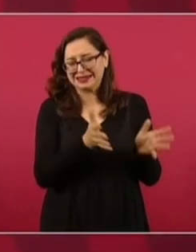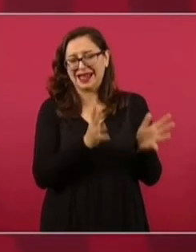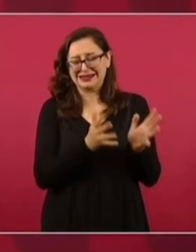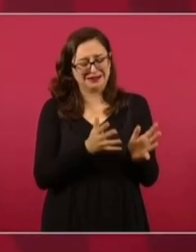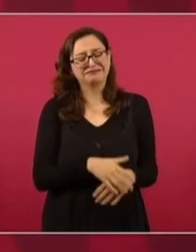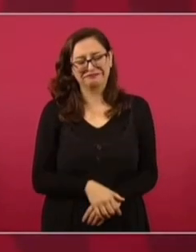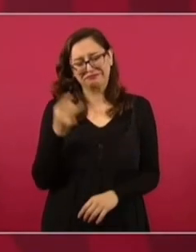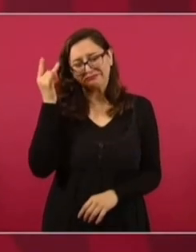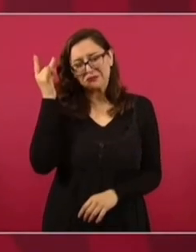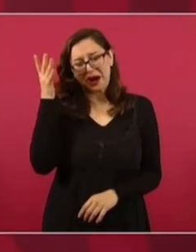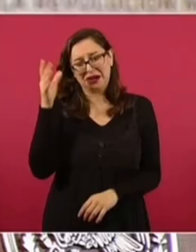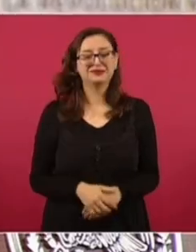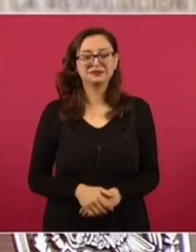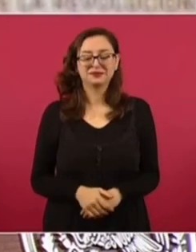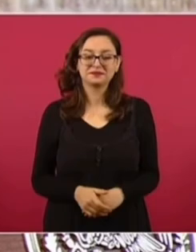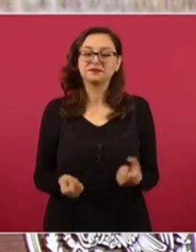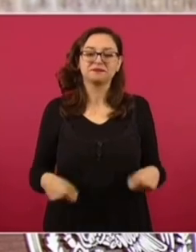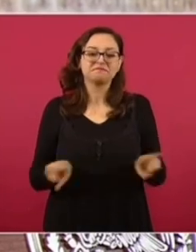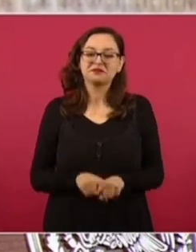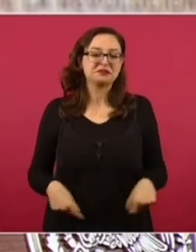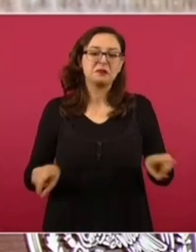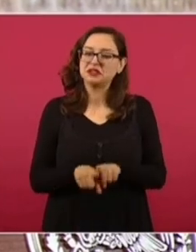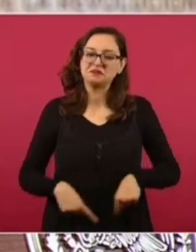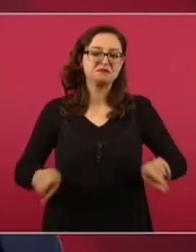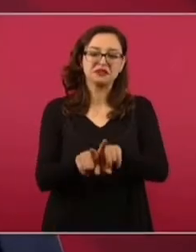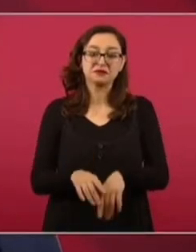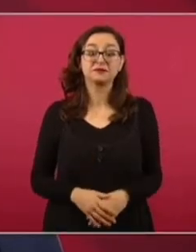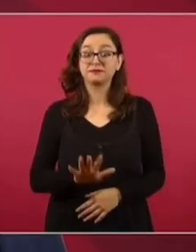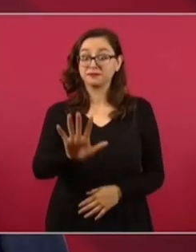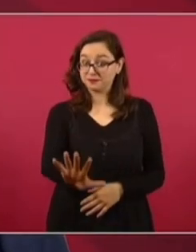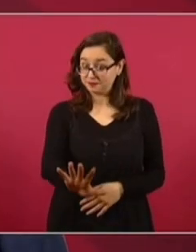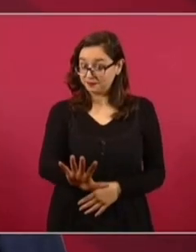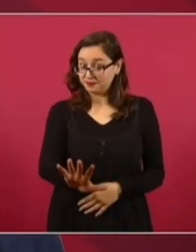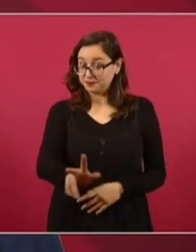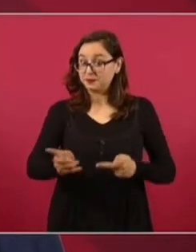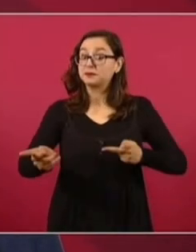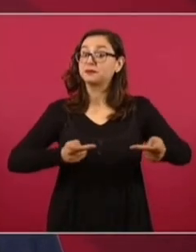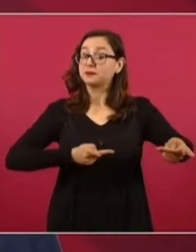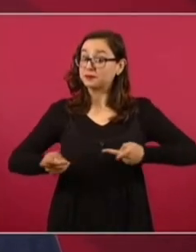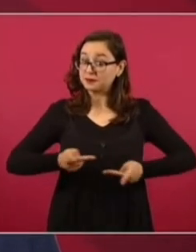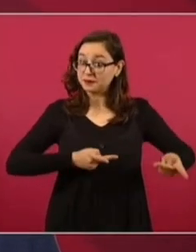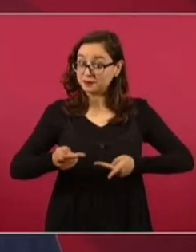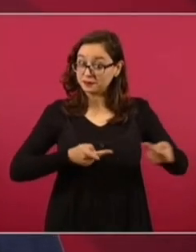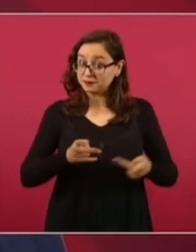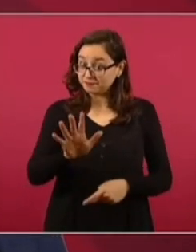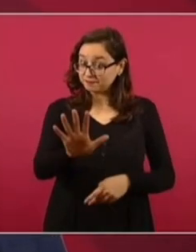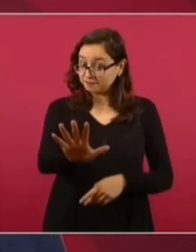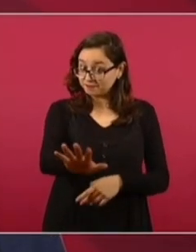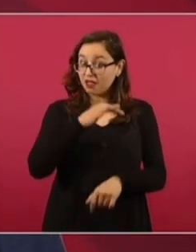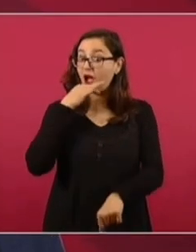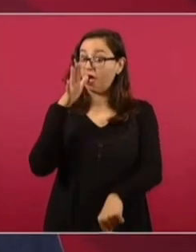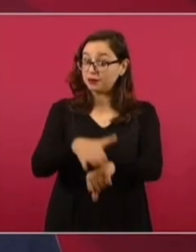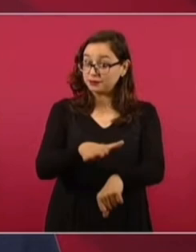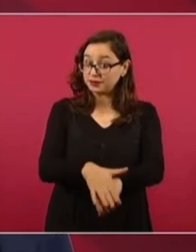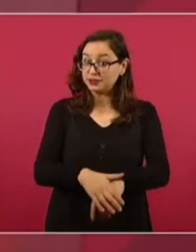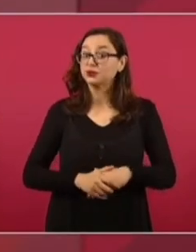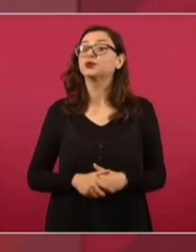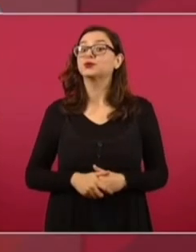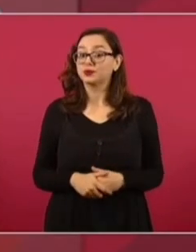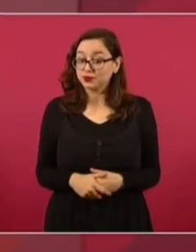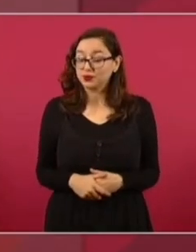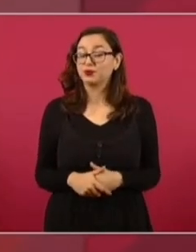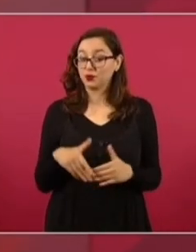o esta película ya la vi. Es lo mismo. No, pero ahora prepárense, prepárense, porque vamos a ver